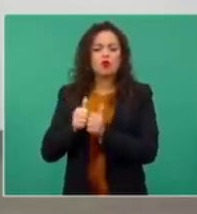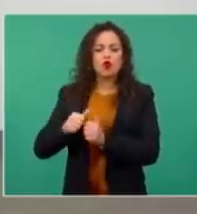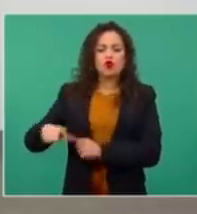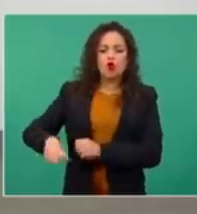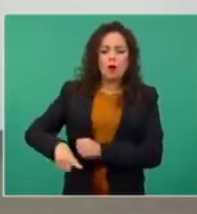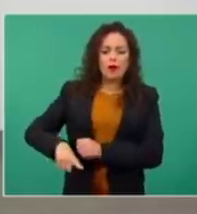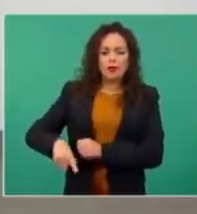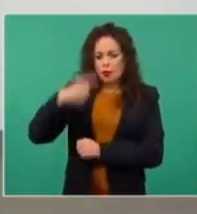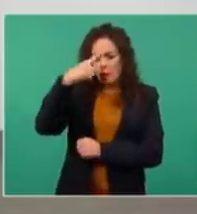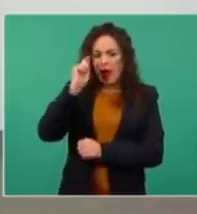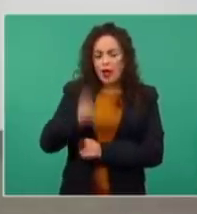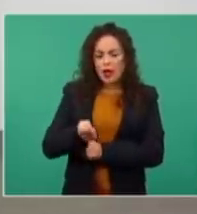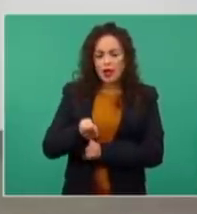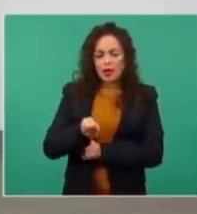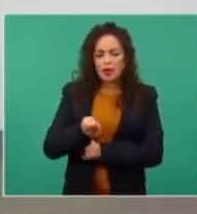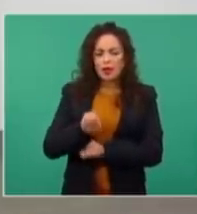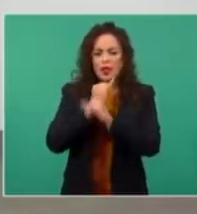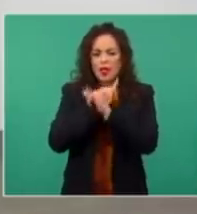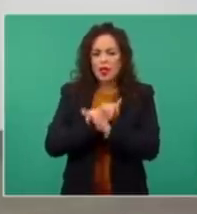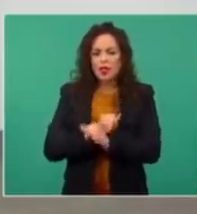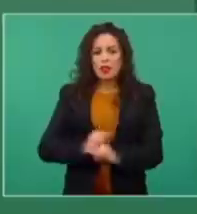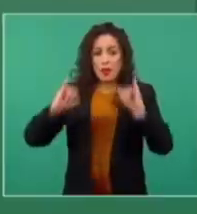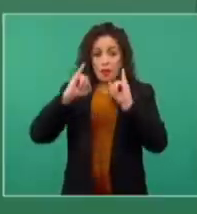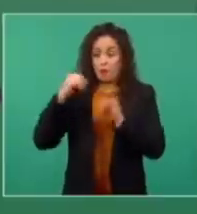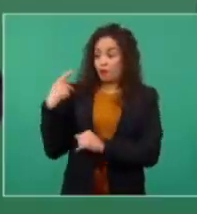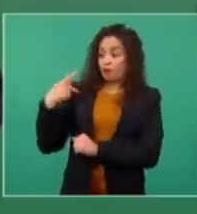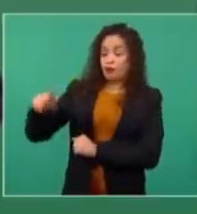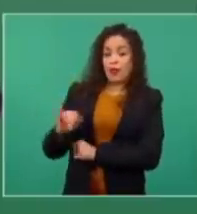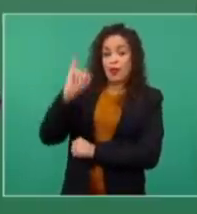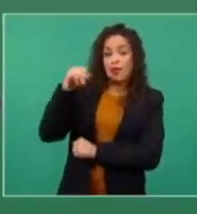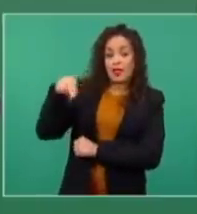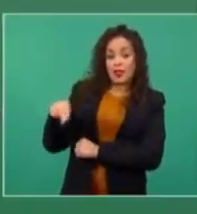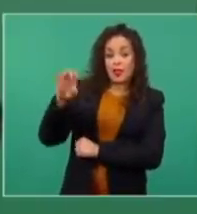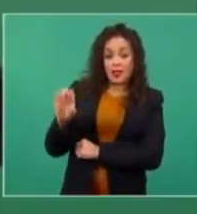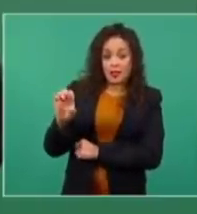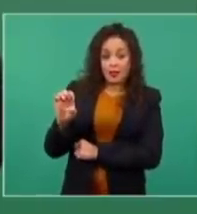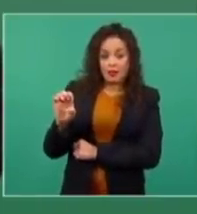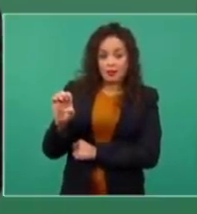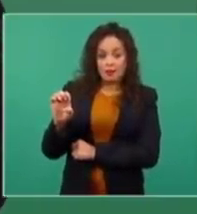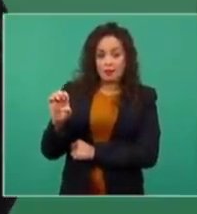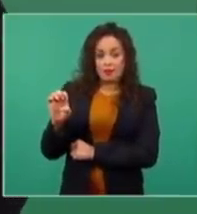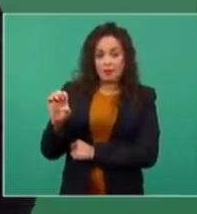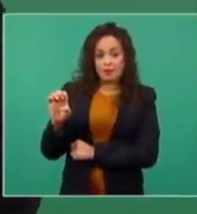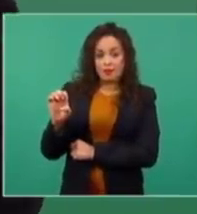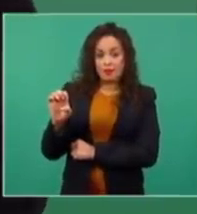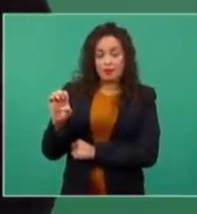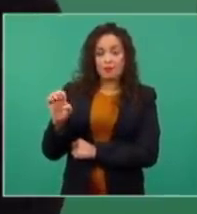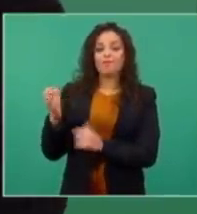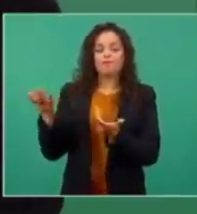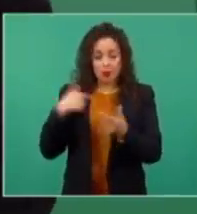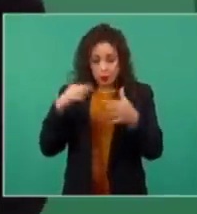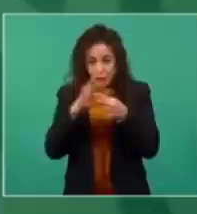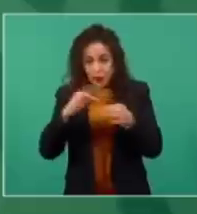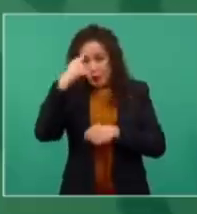del INE. Porque antes, esto también para los jóvenes,